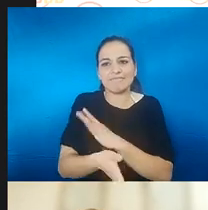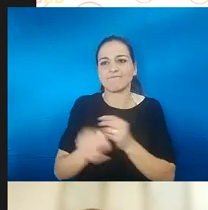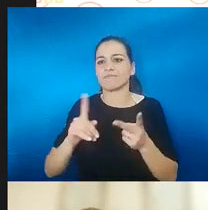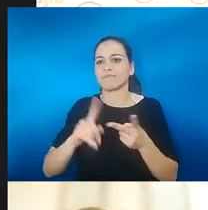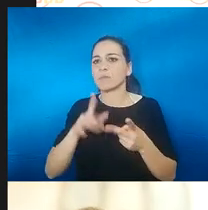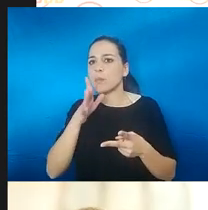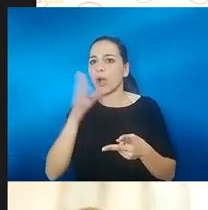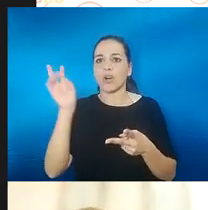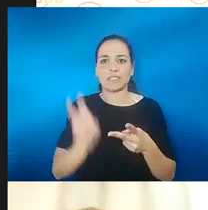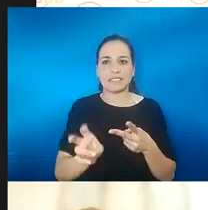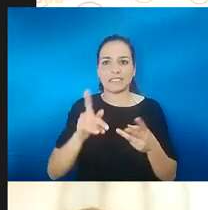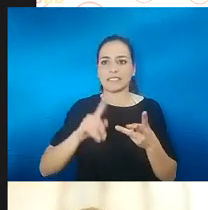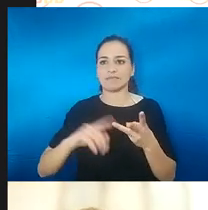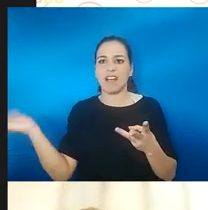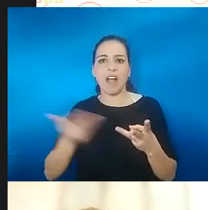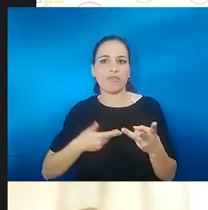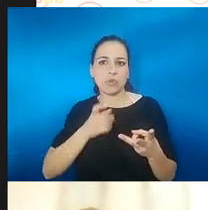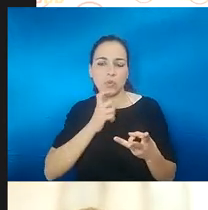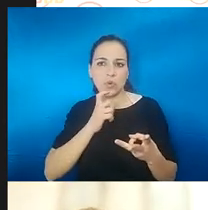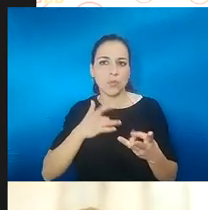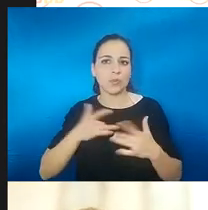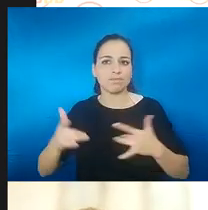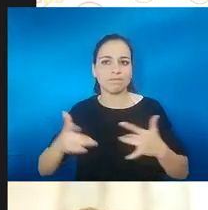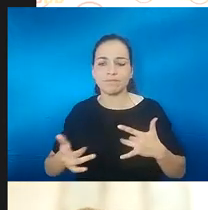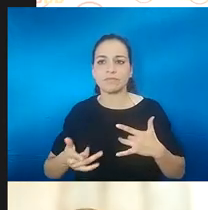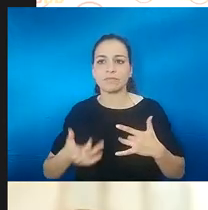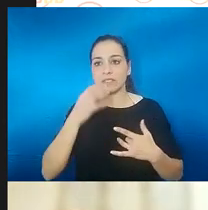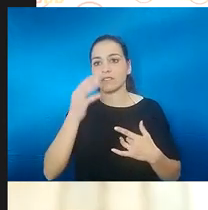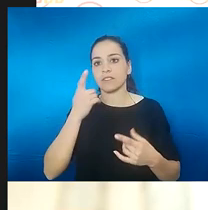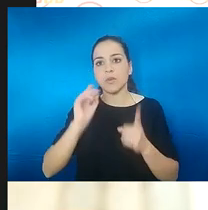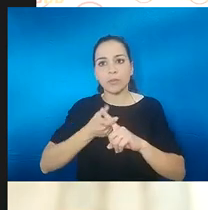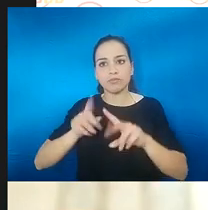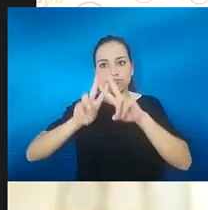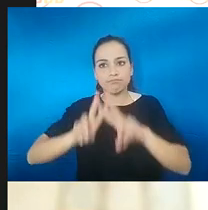a qué afecta y qué pruebas se tienen que hacer para diagnosticarla.